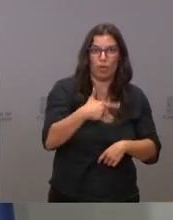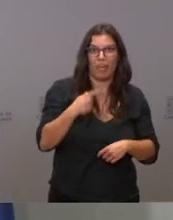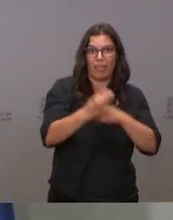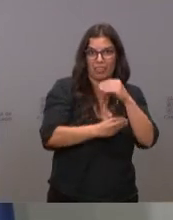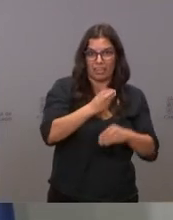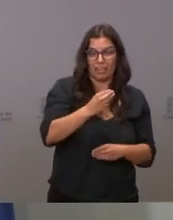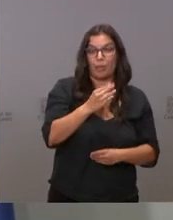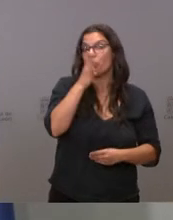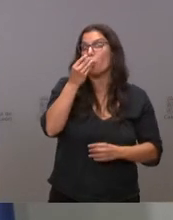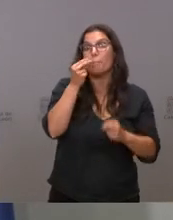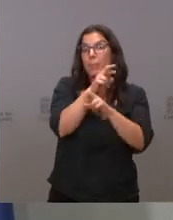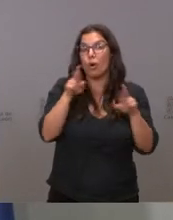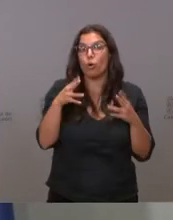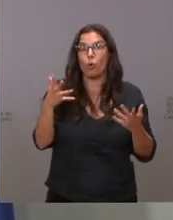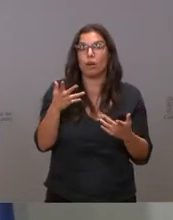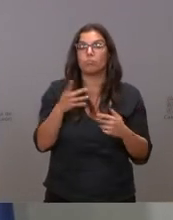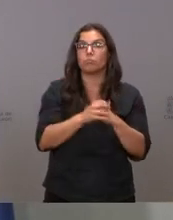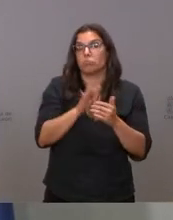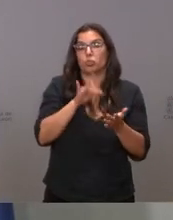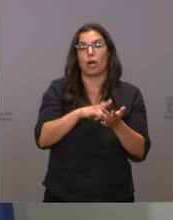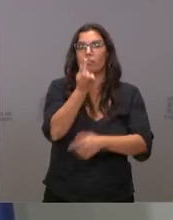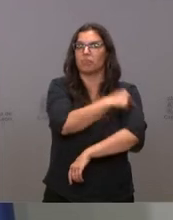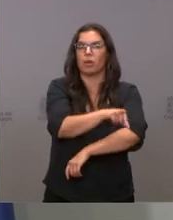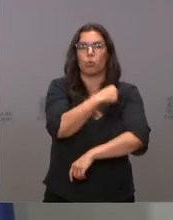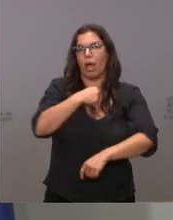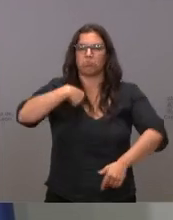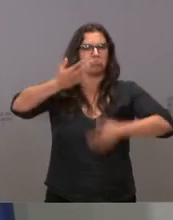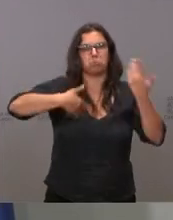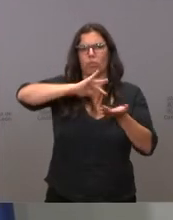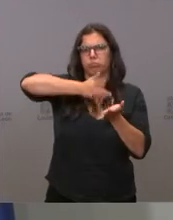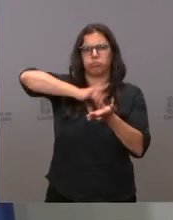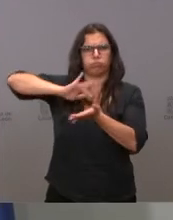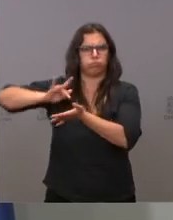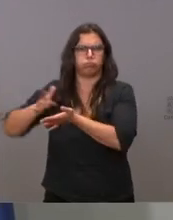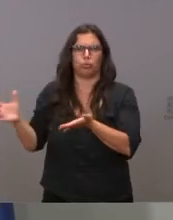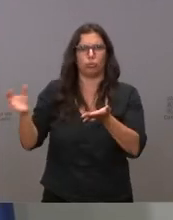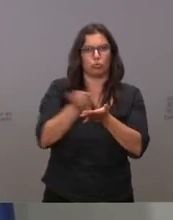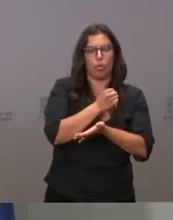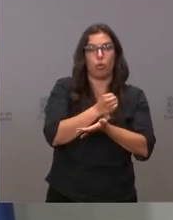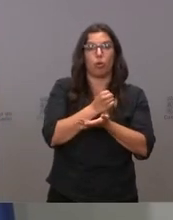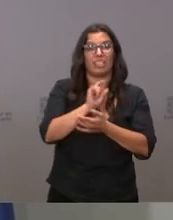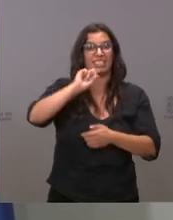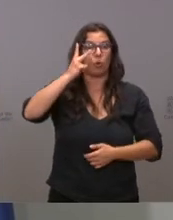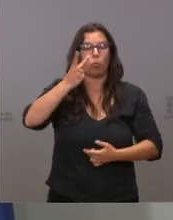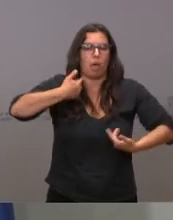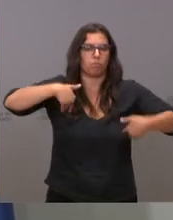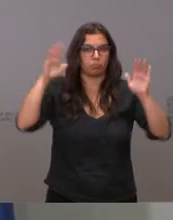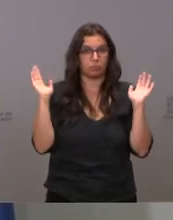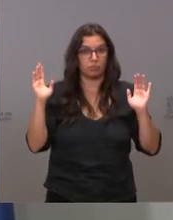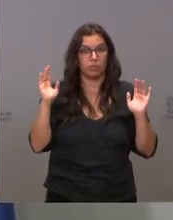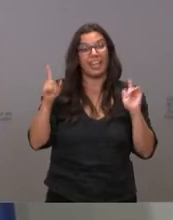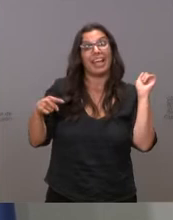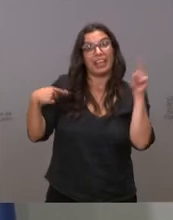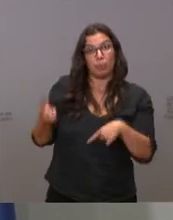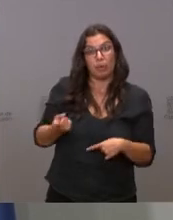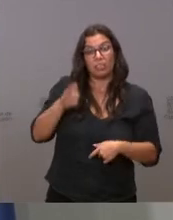es que estuviésemos vacunados de forma alocada y no cubriendo las dosis completas y tuviéramos